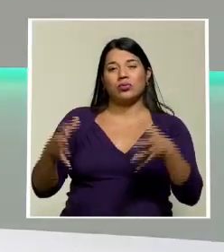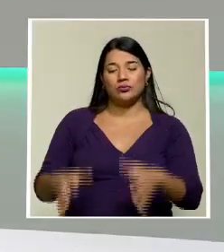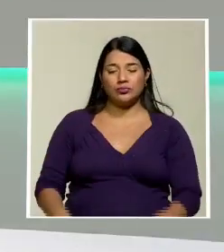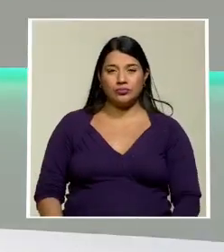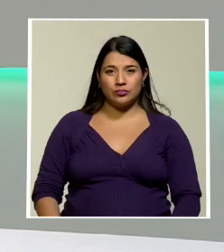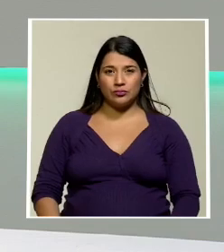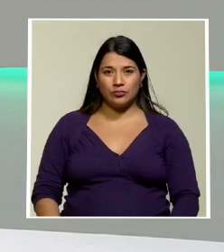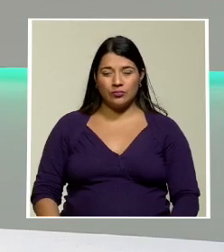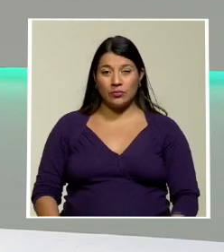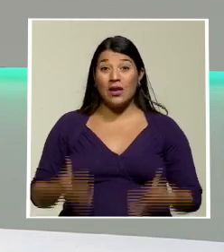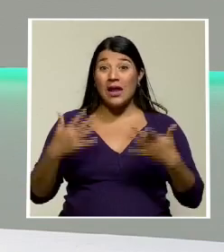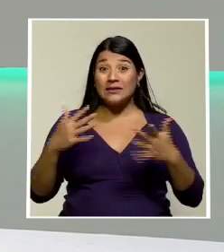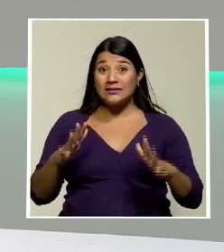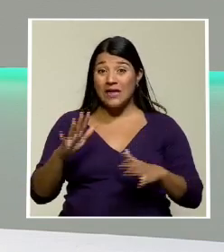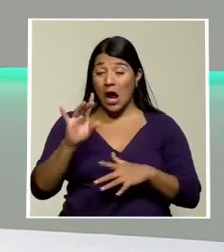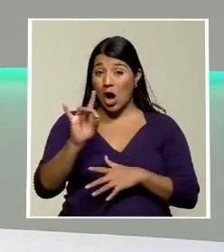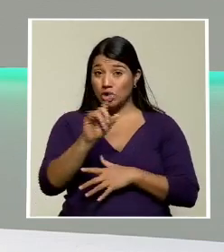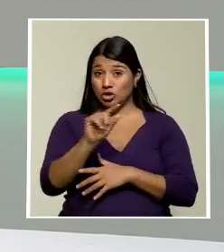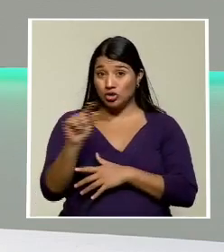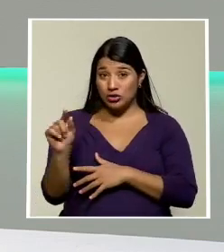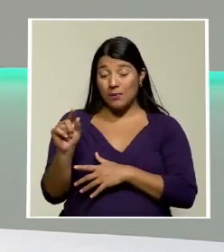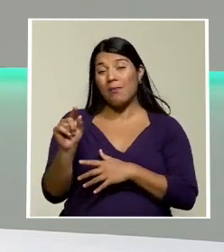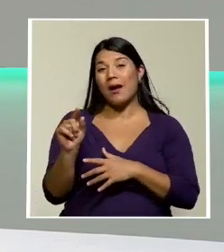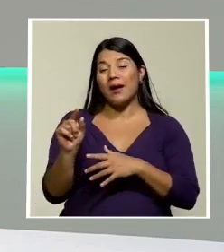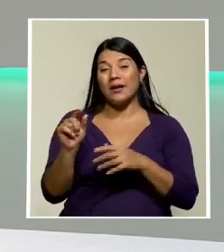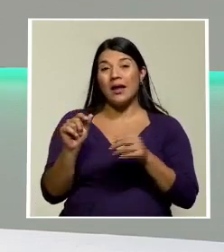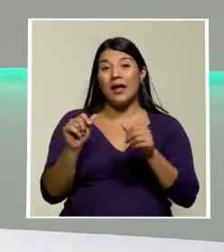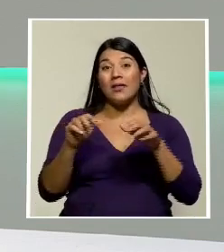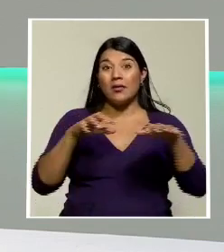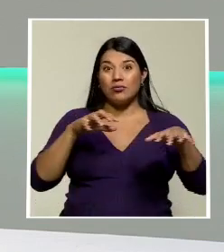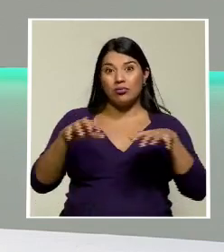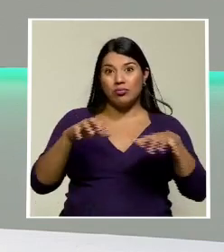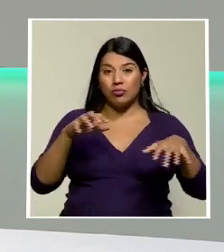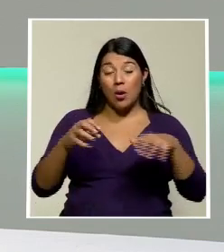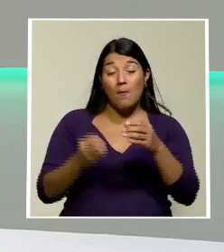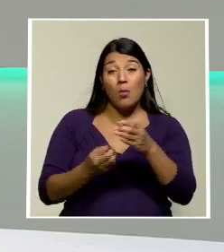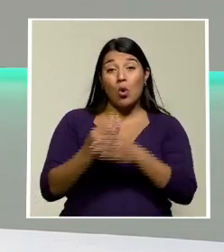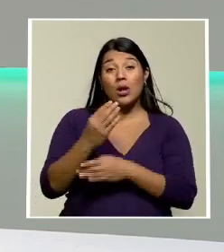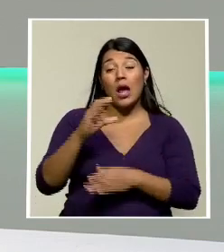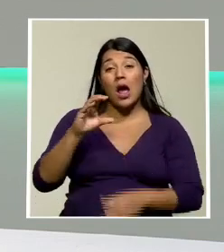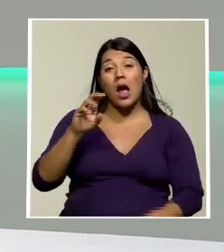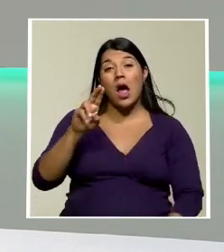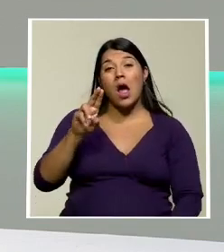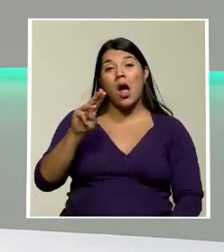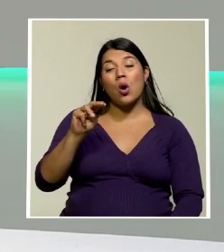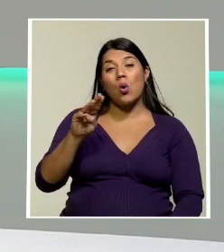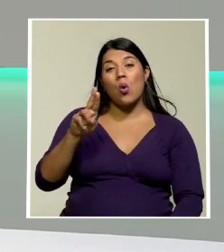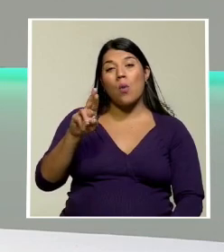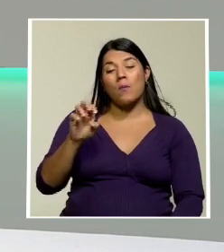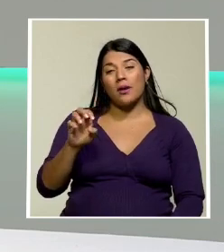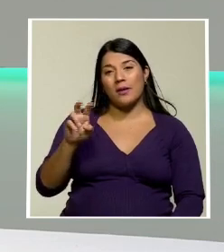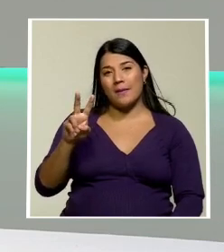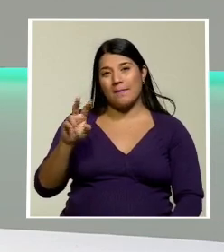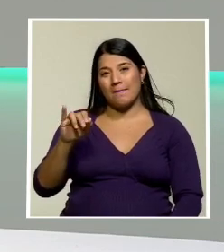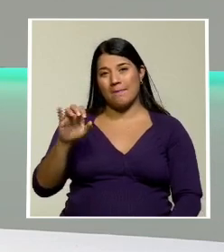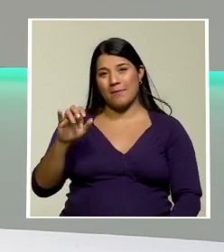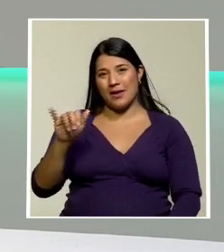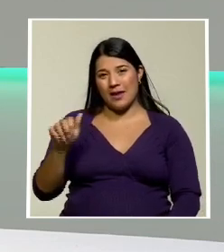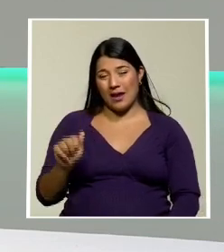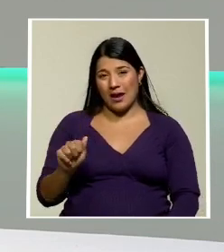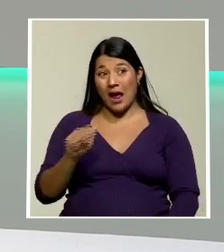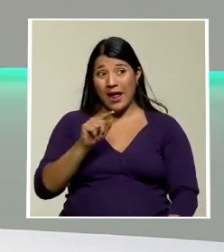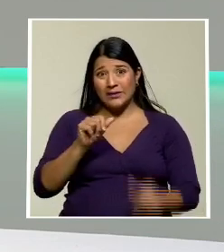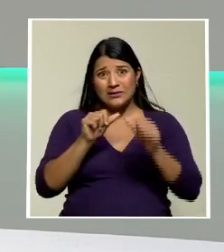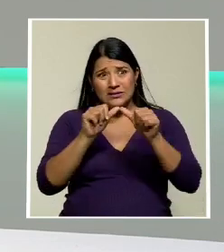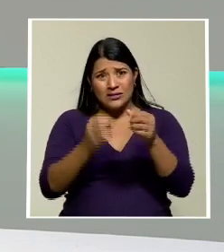ya se cumplieron ocho semanas de continua actividad en el volcán Cumbre Vieja en la isla española de La Palma y este coloso no deja de